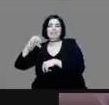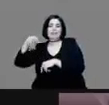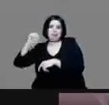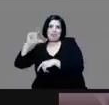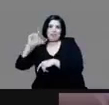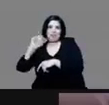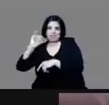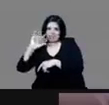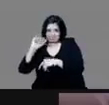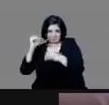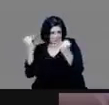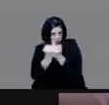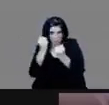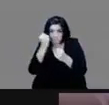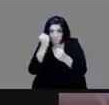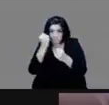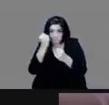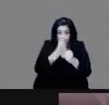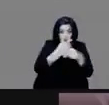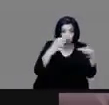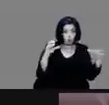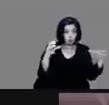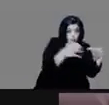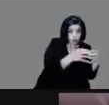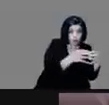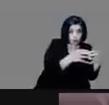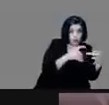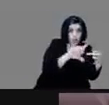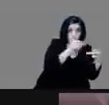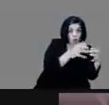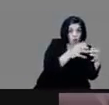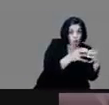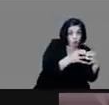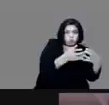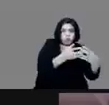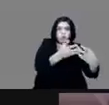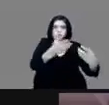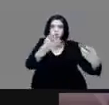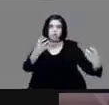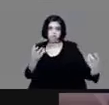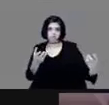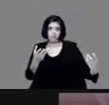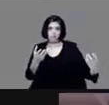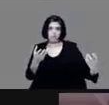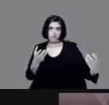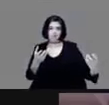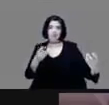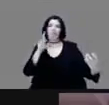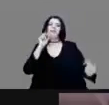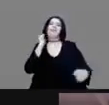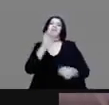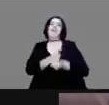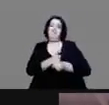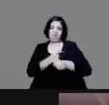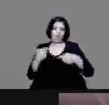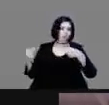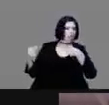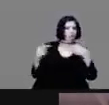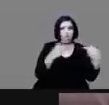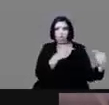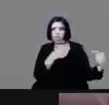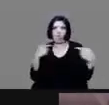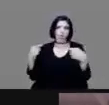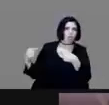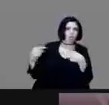¿verdad? Se ve que hay ya unas rencillas ahí entre ellos que se van a ir prolongando hasta que